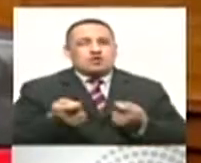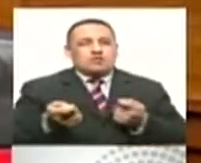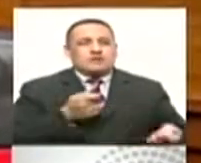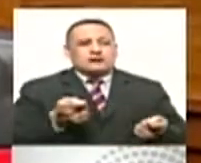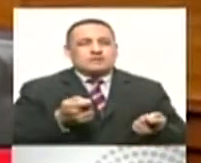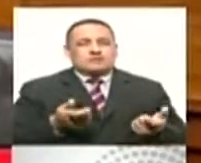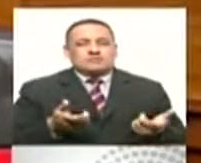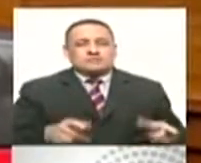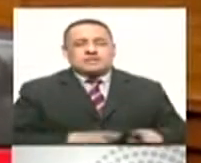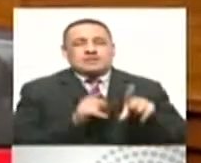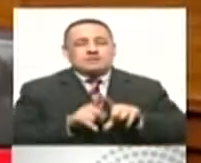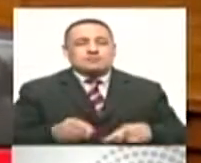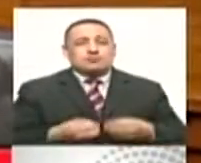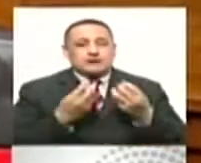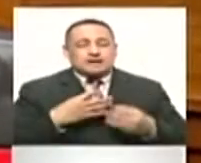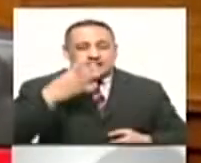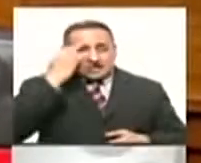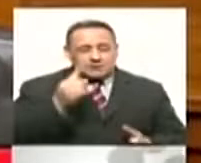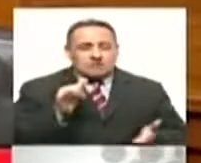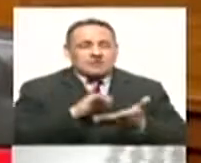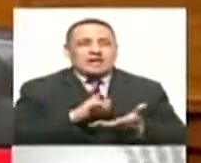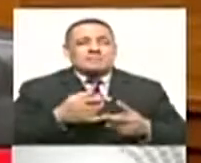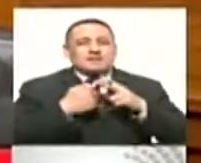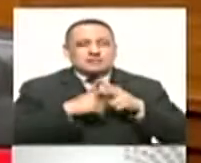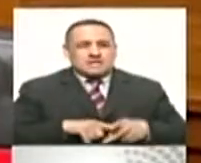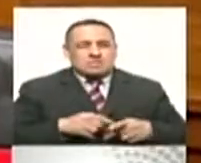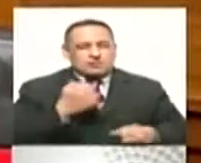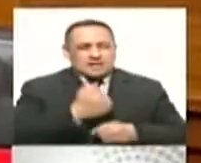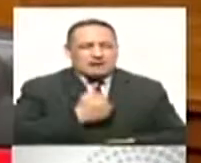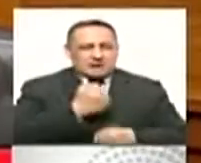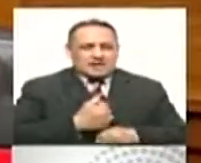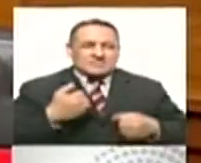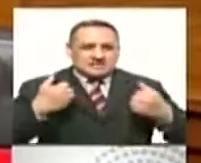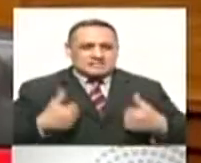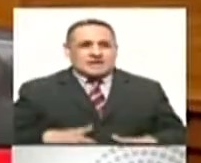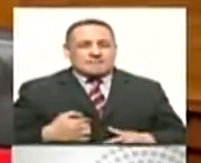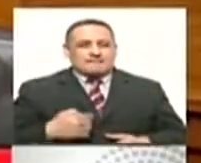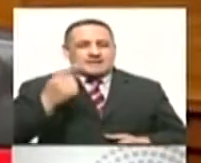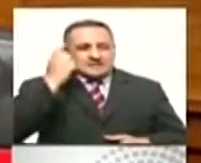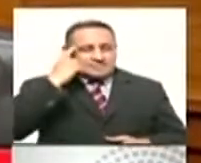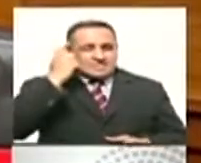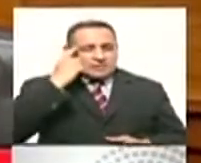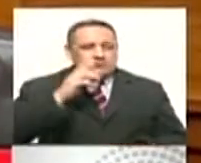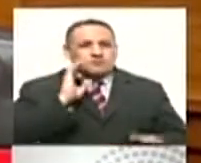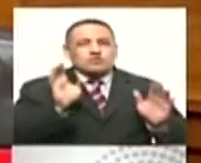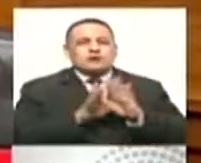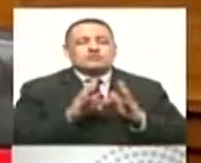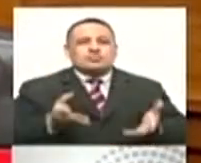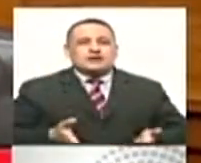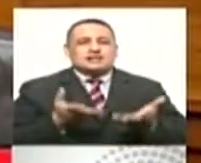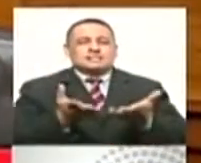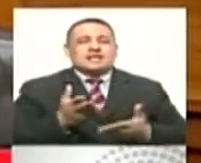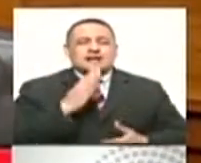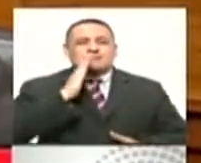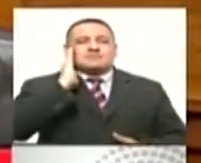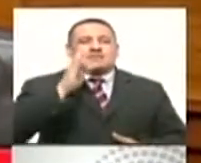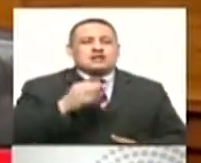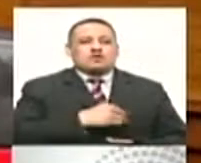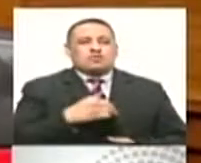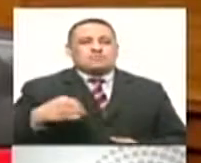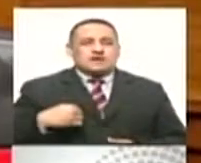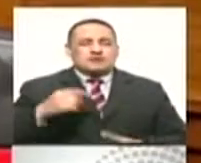la selva, y de Loreto, que es una de las 10 regiones que ustedes comparan. Sí, mira,